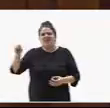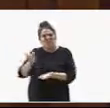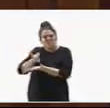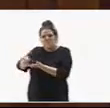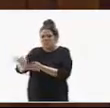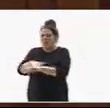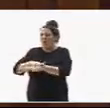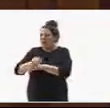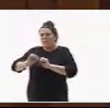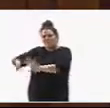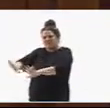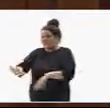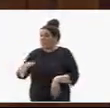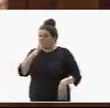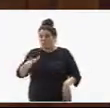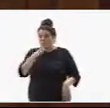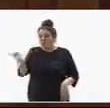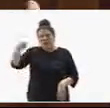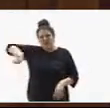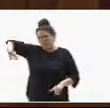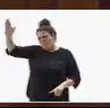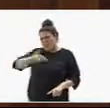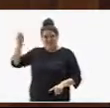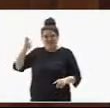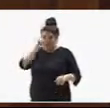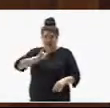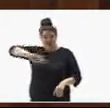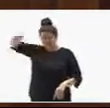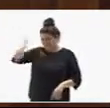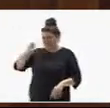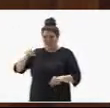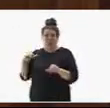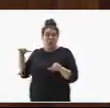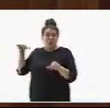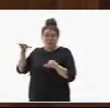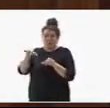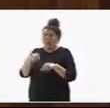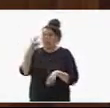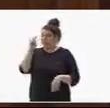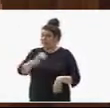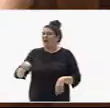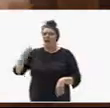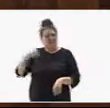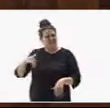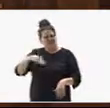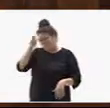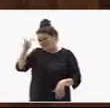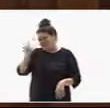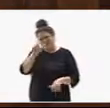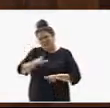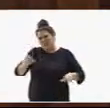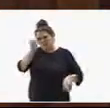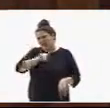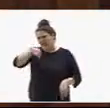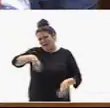Gobierno, porque es el gran mal que nos ha tocado sufrir durante los últimos 30 años. Van a tener el